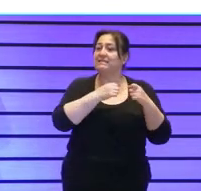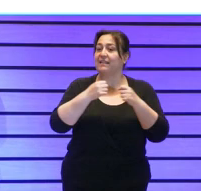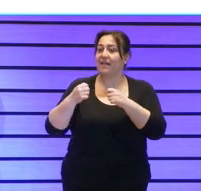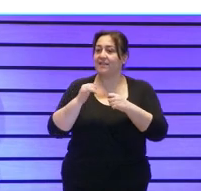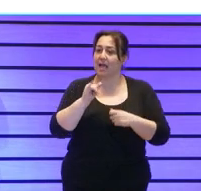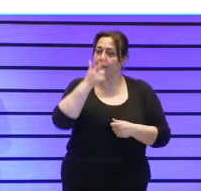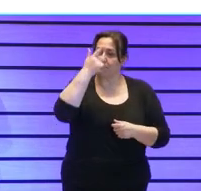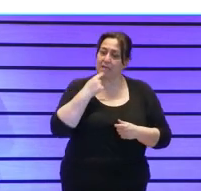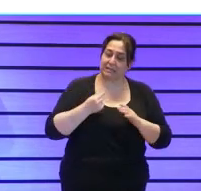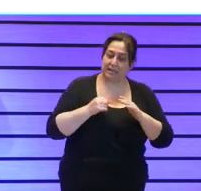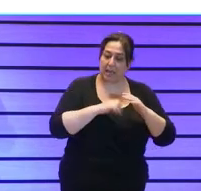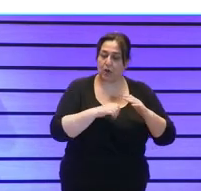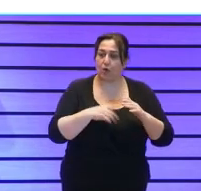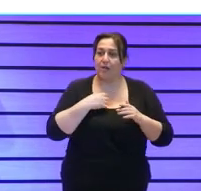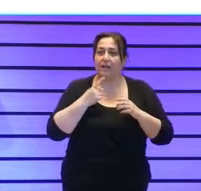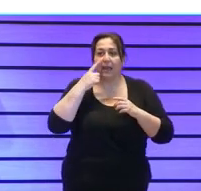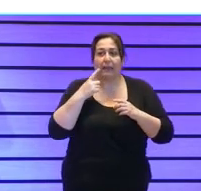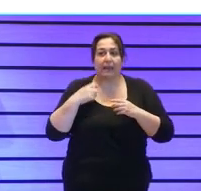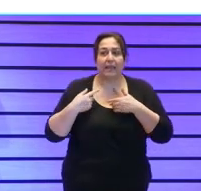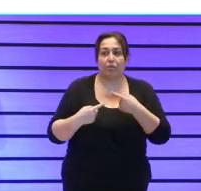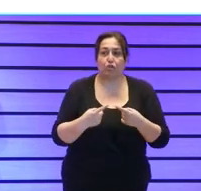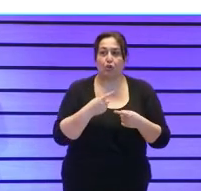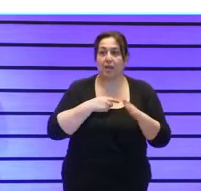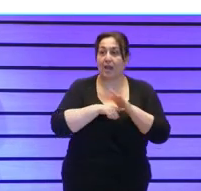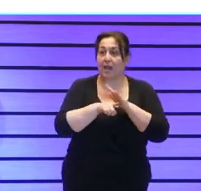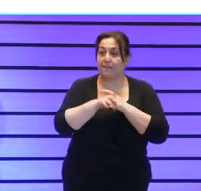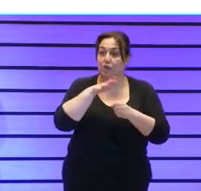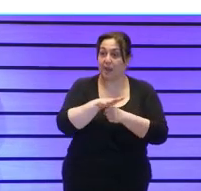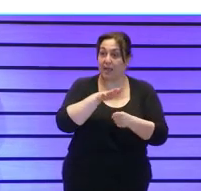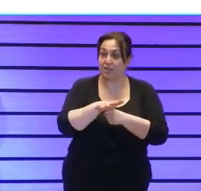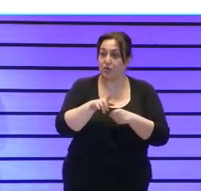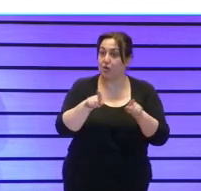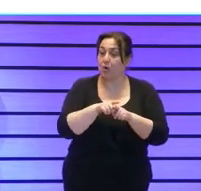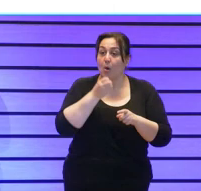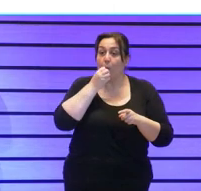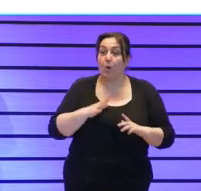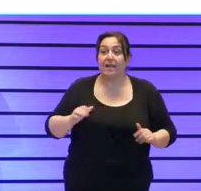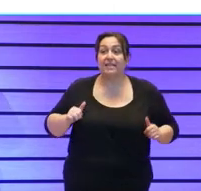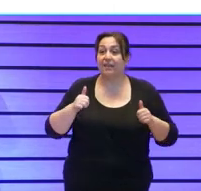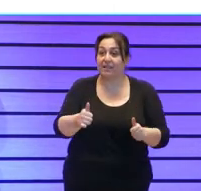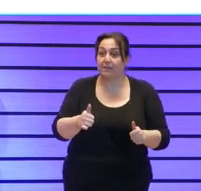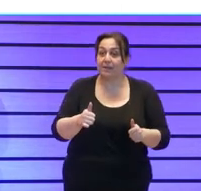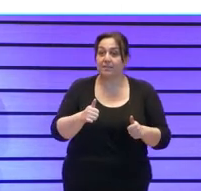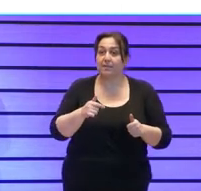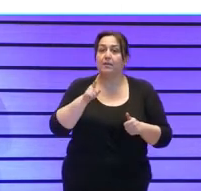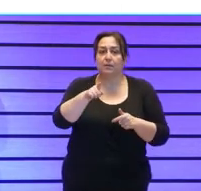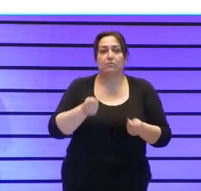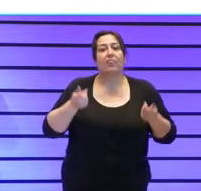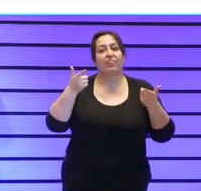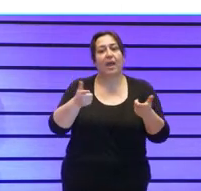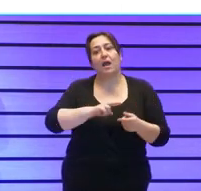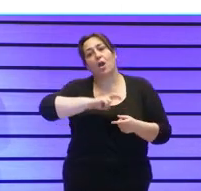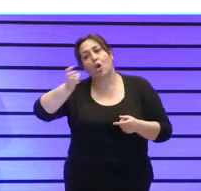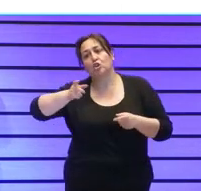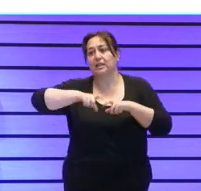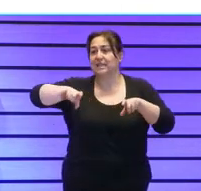expertise, que han generado esa trayectoria en el ámbito de la gestión con buenas iniciativas y que la ponen a disposición de aquellas otras entidades que